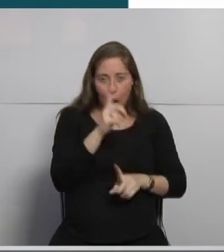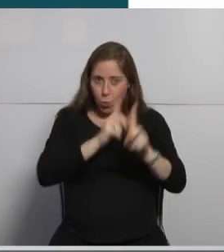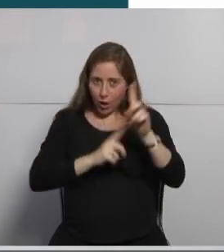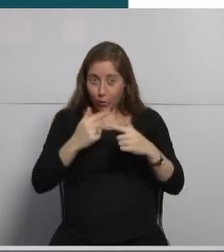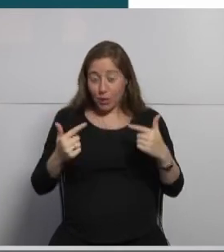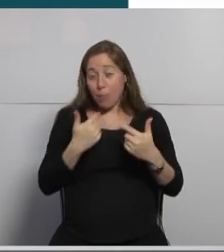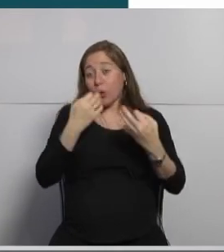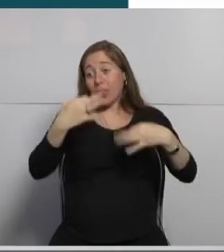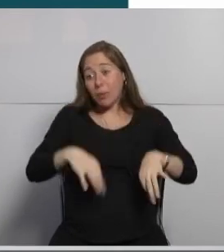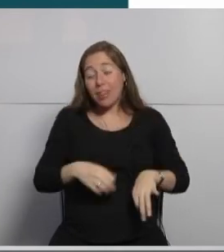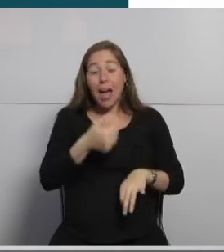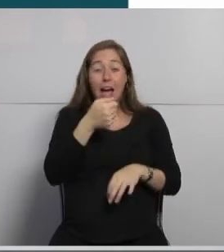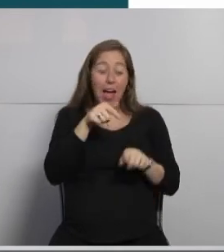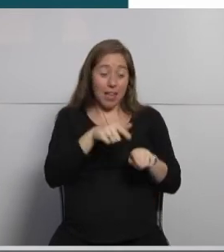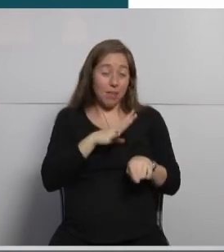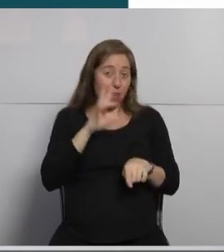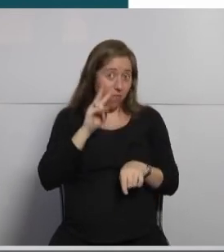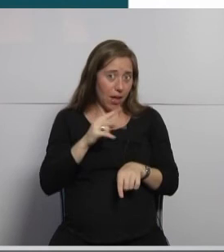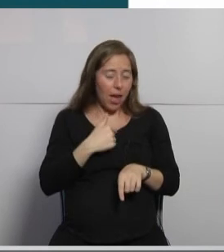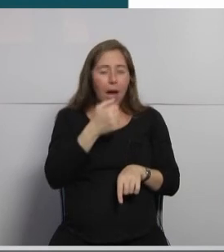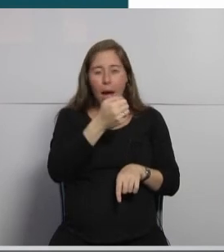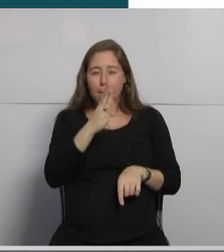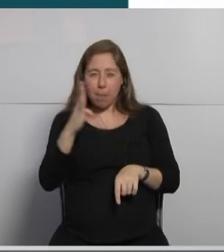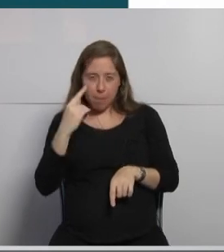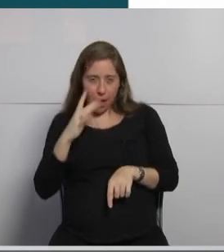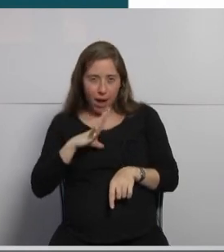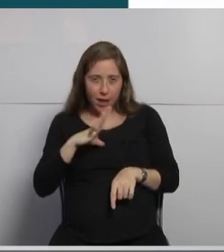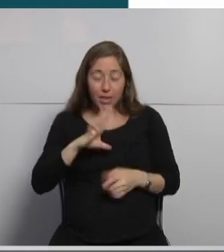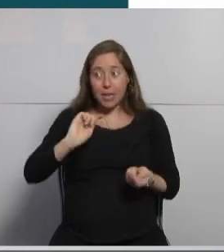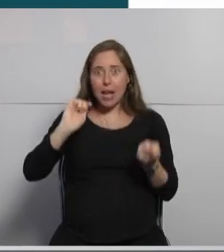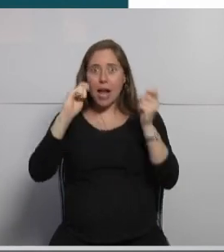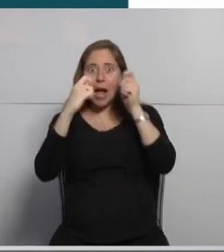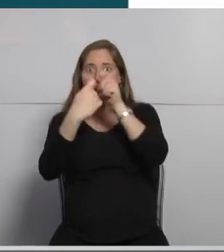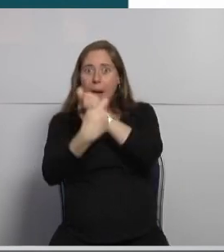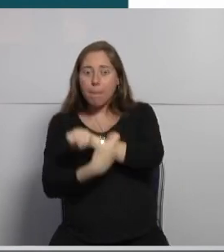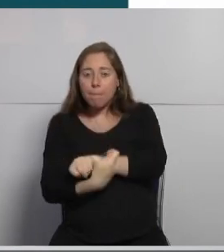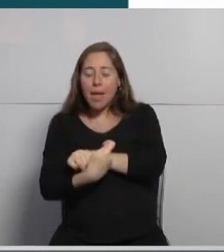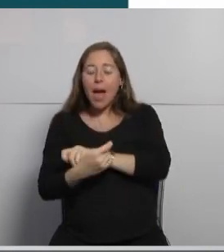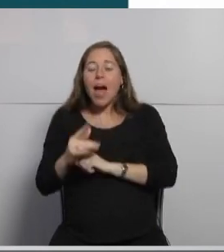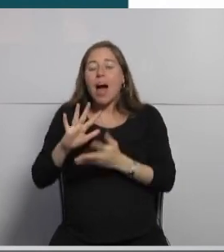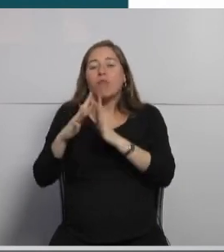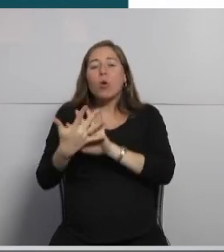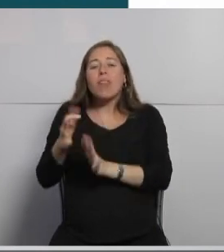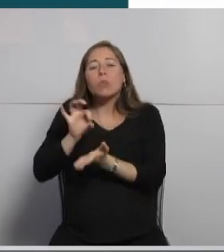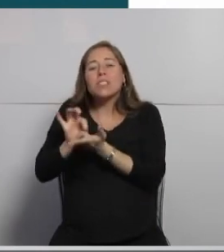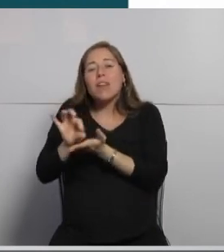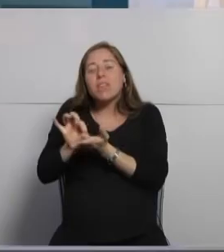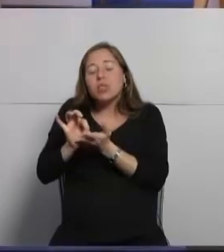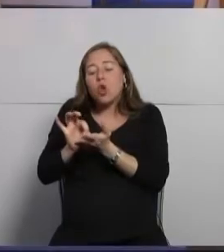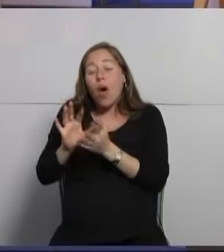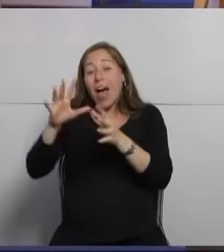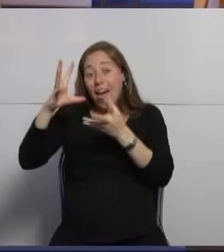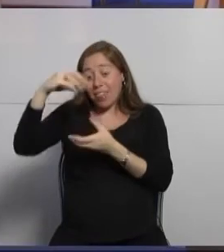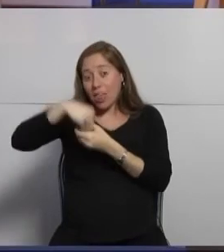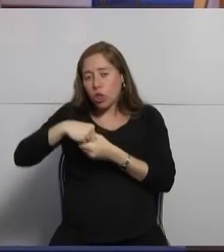una aplicación monolítica se está y pasa a una aplicación microserviciada donde tenemos adentro